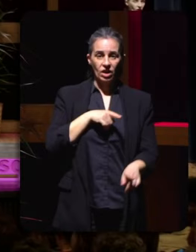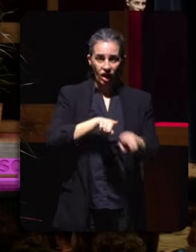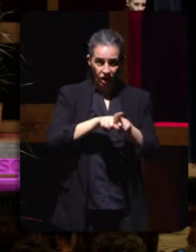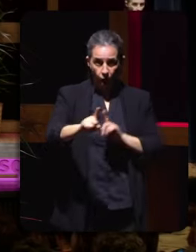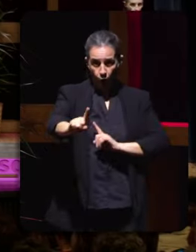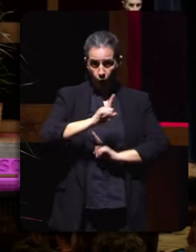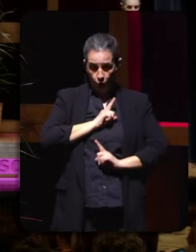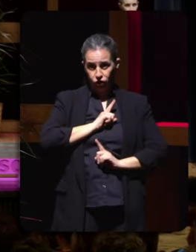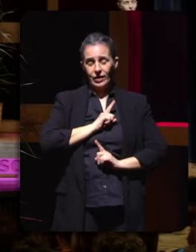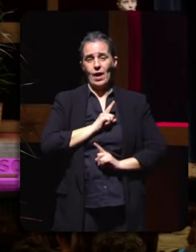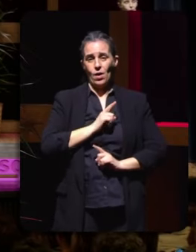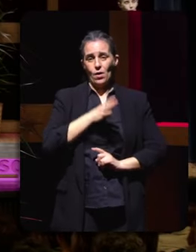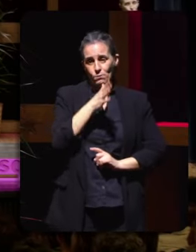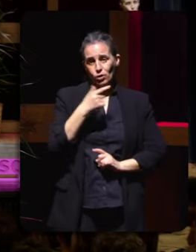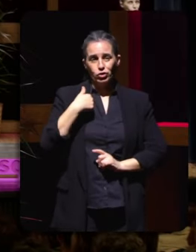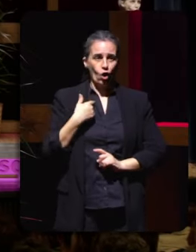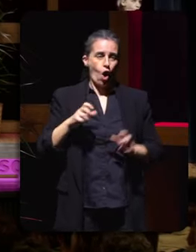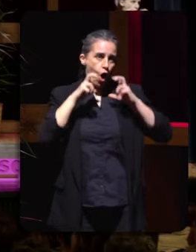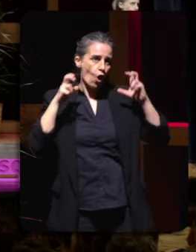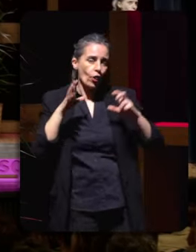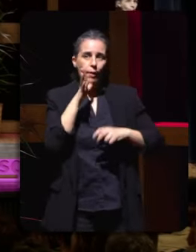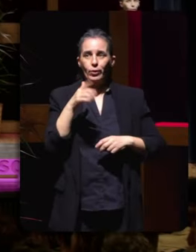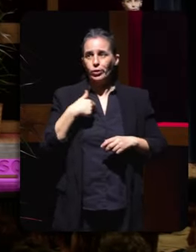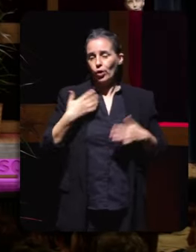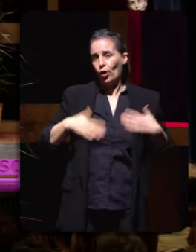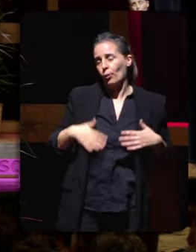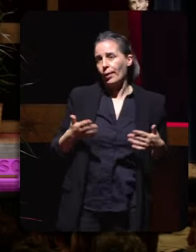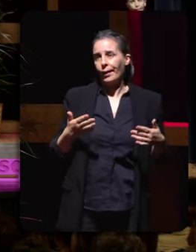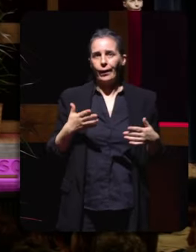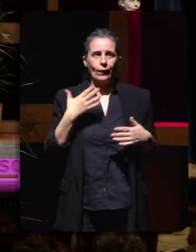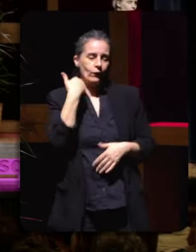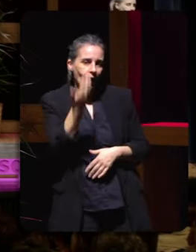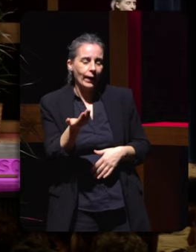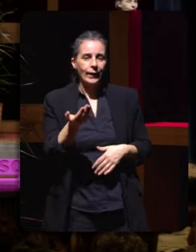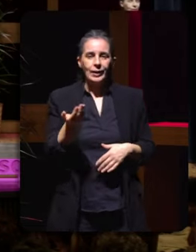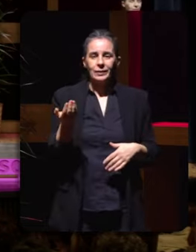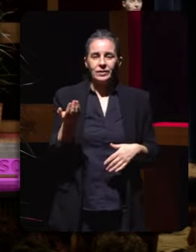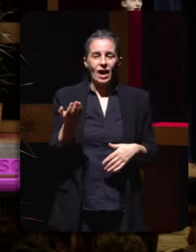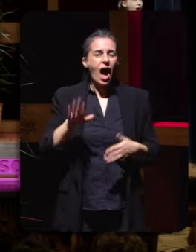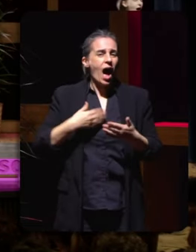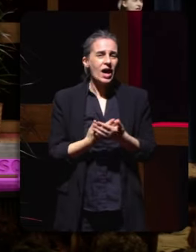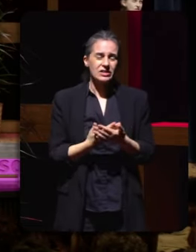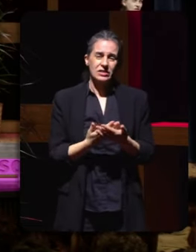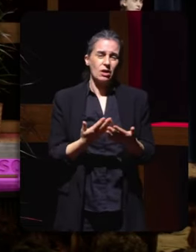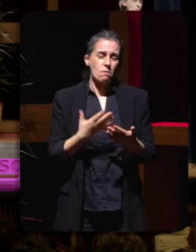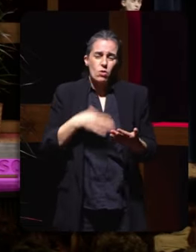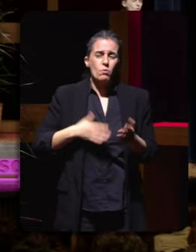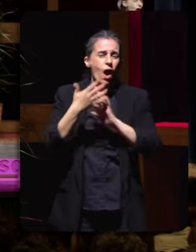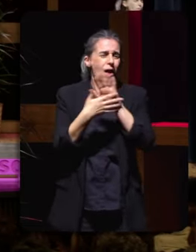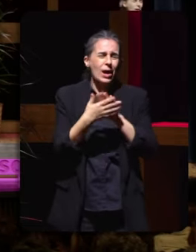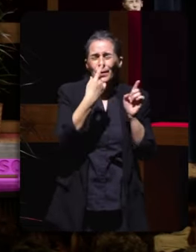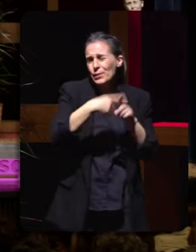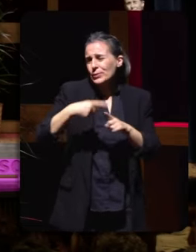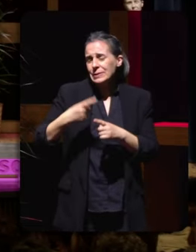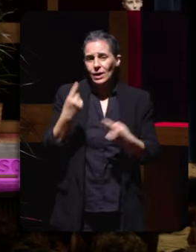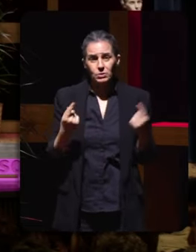fin así que hasta que alguien oiga los gritos de Francino aquí en la cadena SER e le saque del baño eu creo que podríamos hablar de algunas cositas